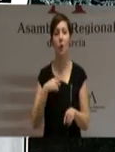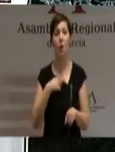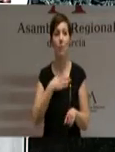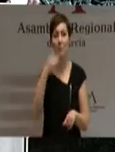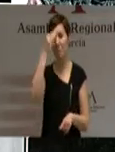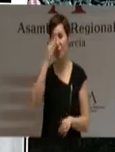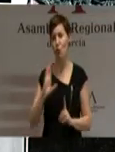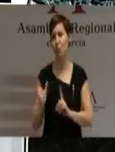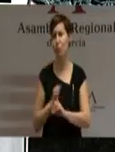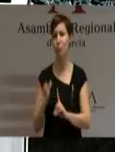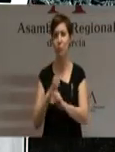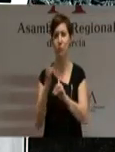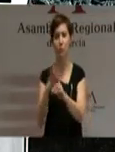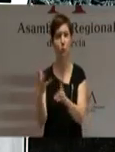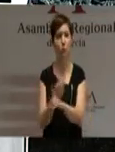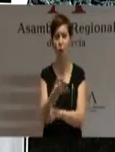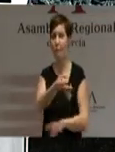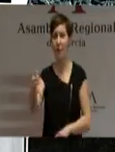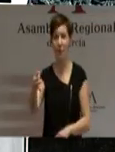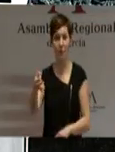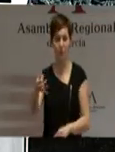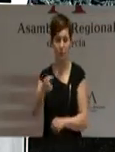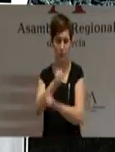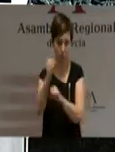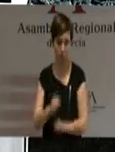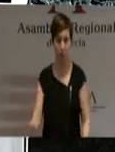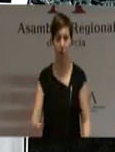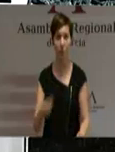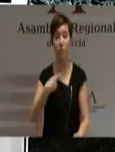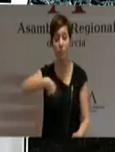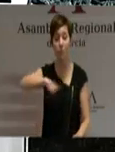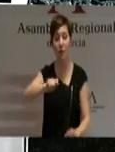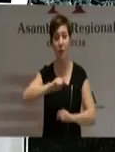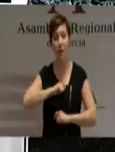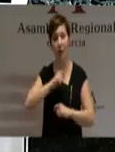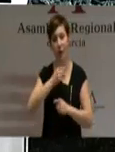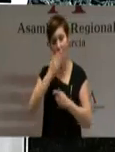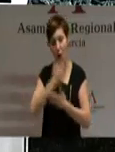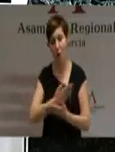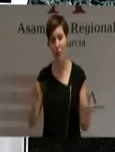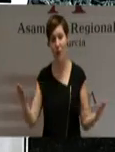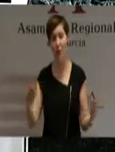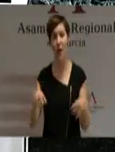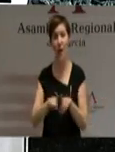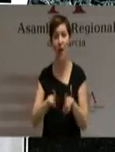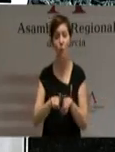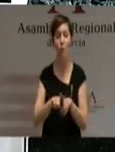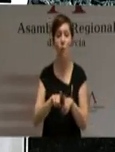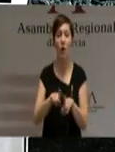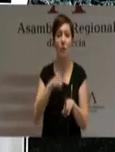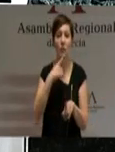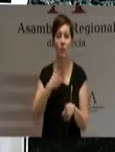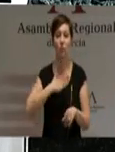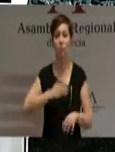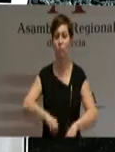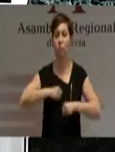todo y permanentemente, por lo que si obtengo su confianza no me arrogaré en ningún momento y en exclusiva el poder que se